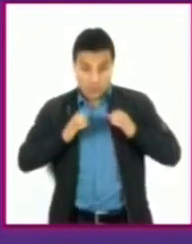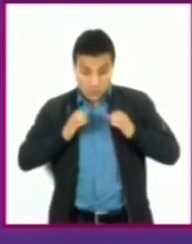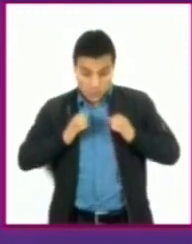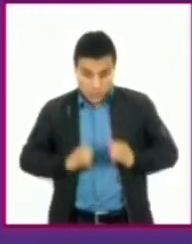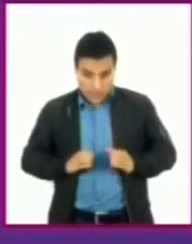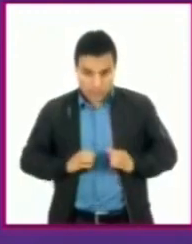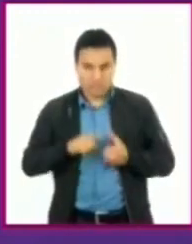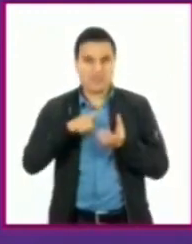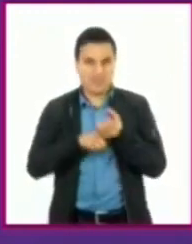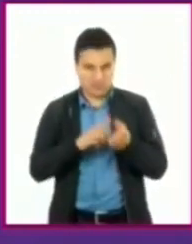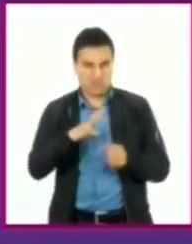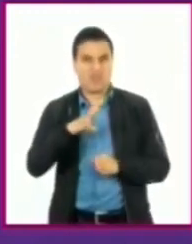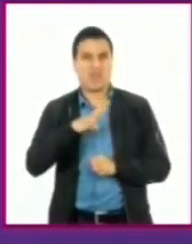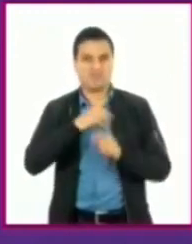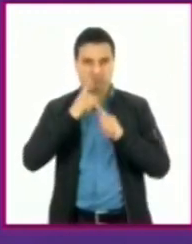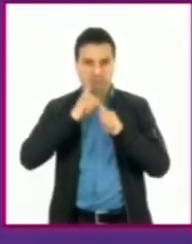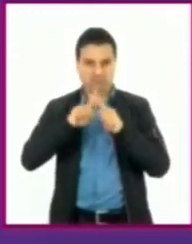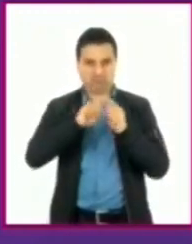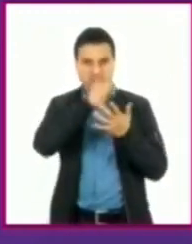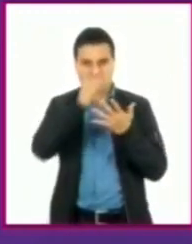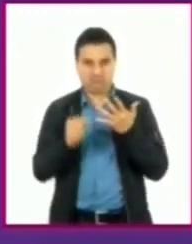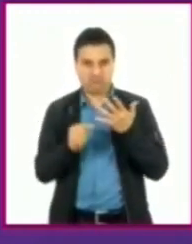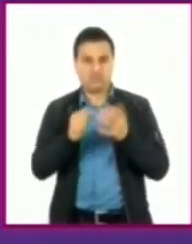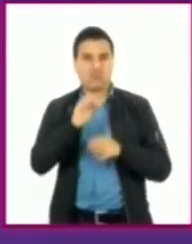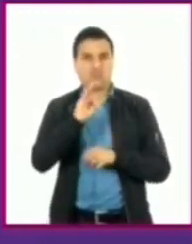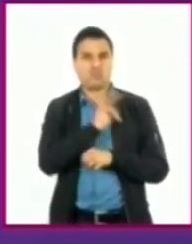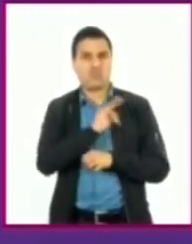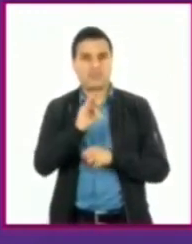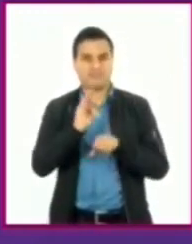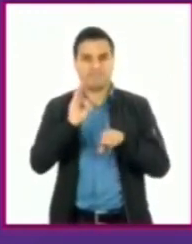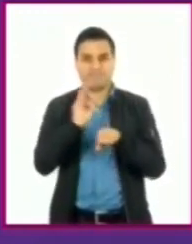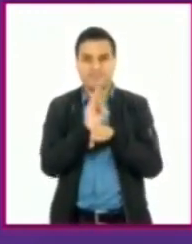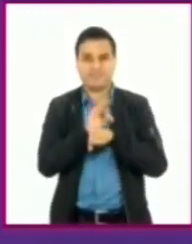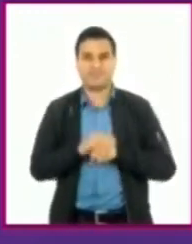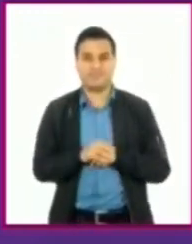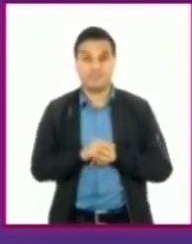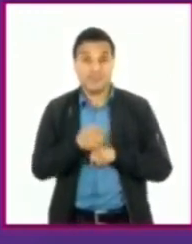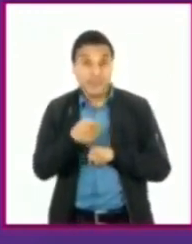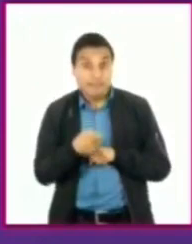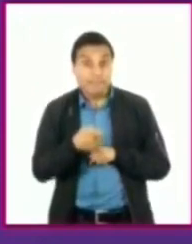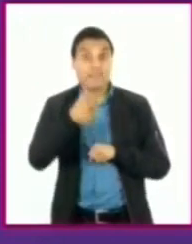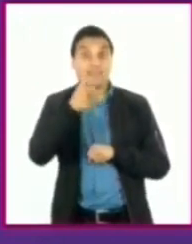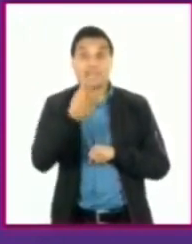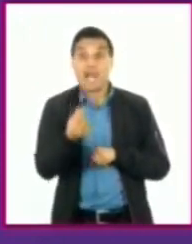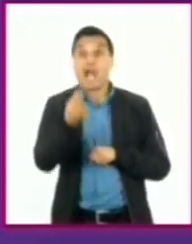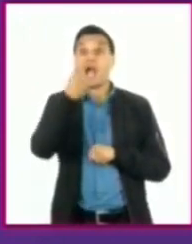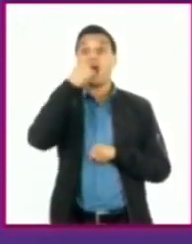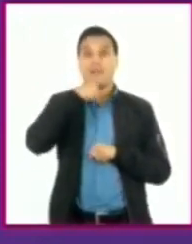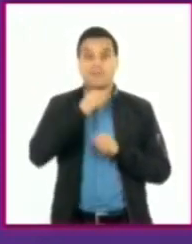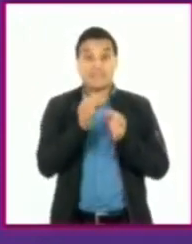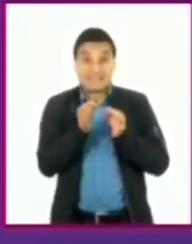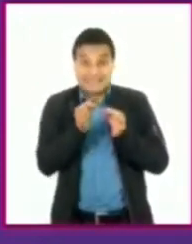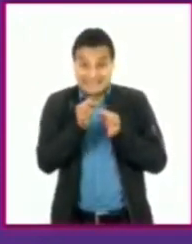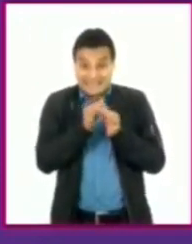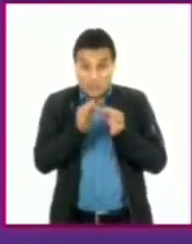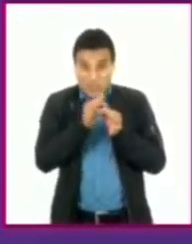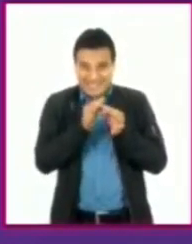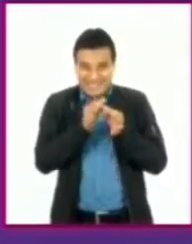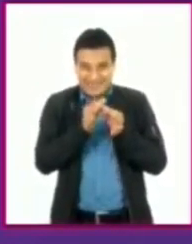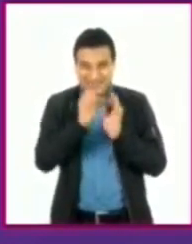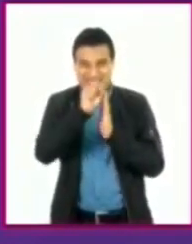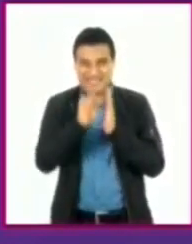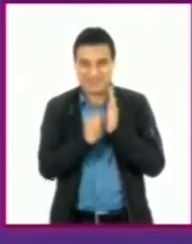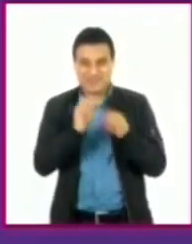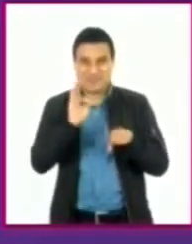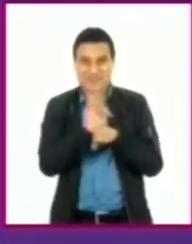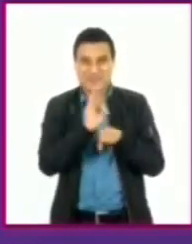diversos mecanismos para defenderse. Cuando se está en contacto por primera vez con alguno de ellos, las células del sistema inmune, comúnmente